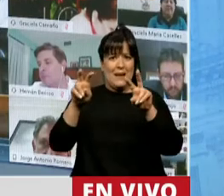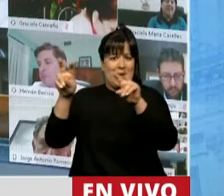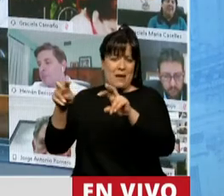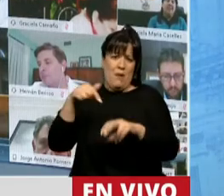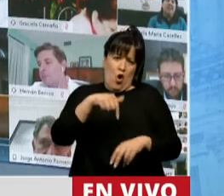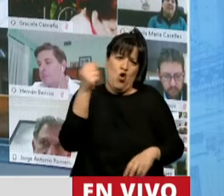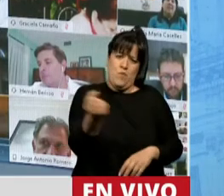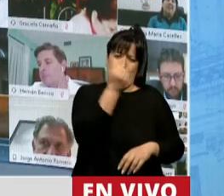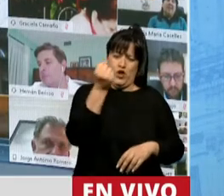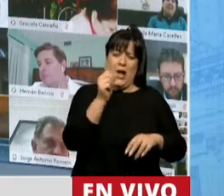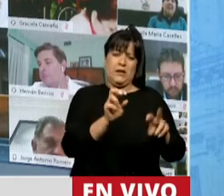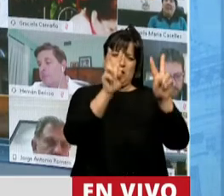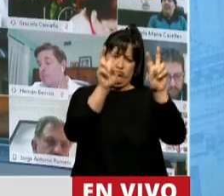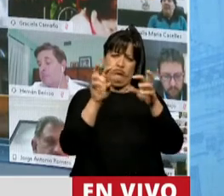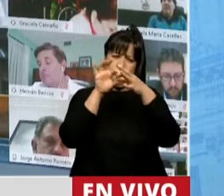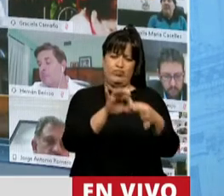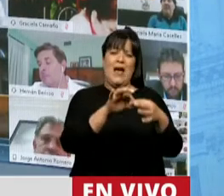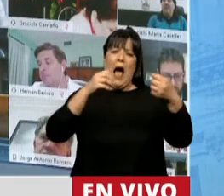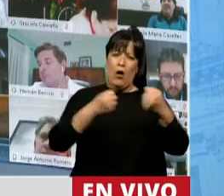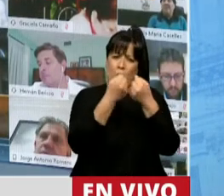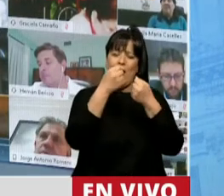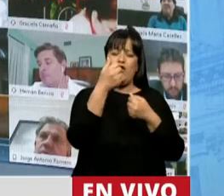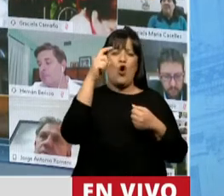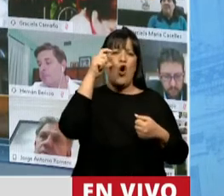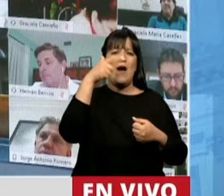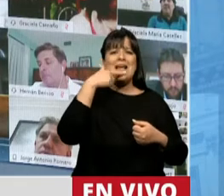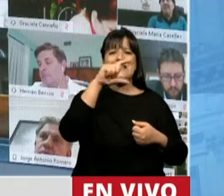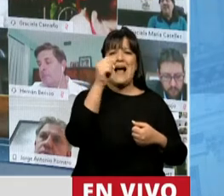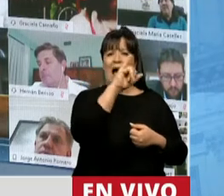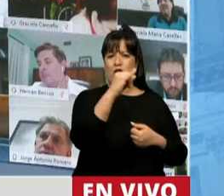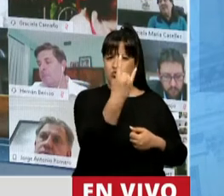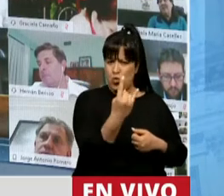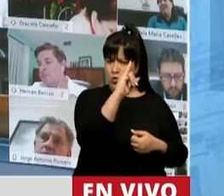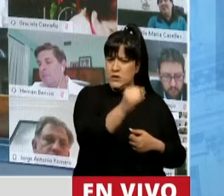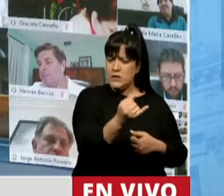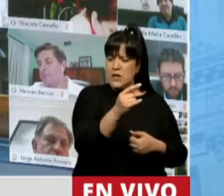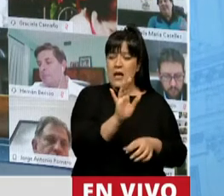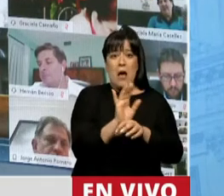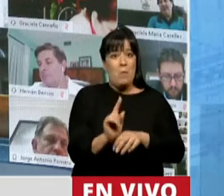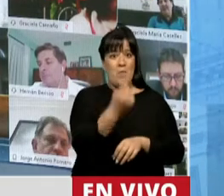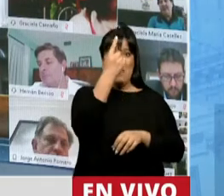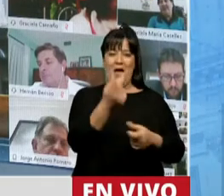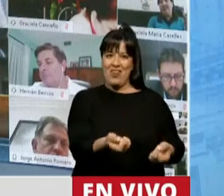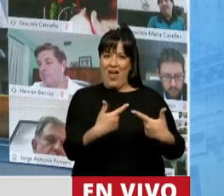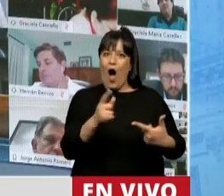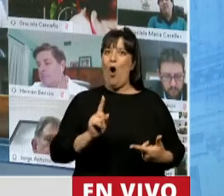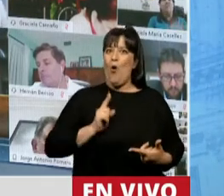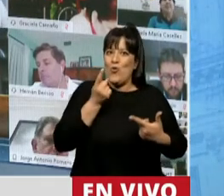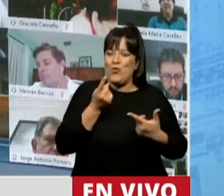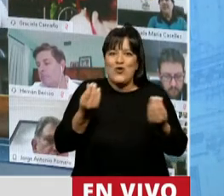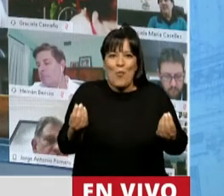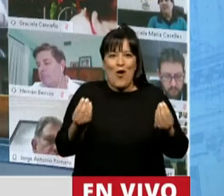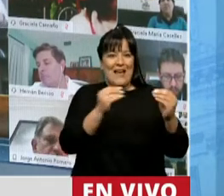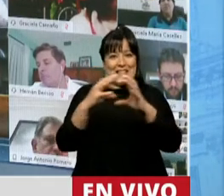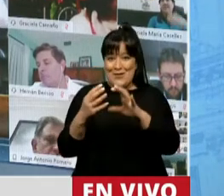entre ellos el acuerdo de Escazú. Y yo primero me sentí orgulloso porque esta sesión